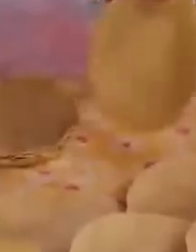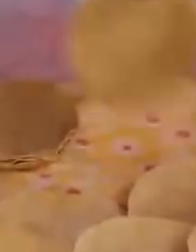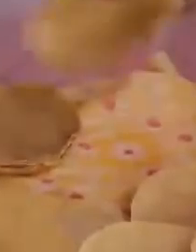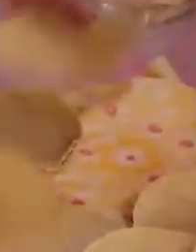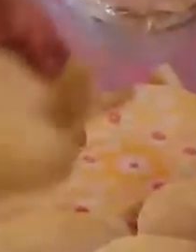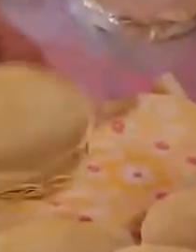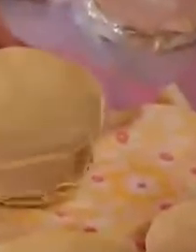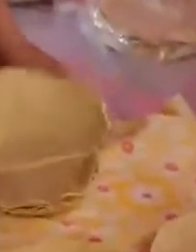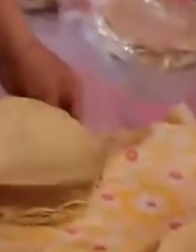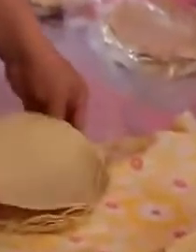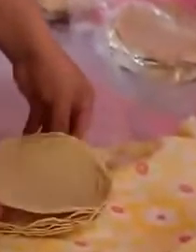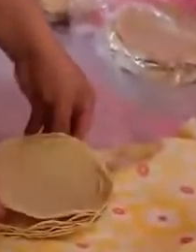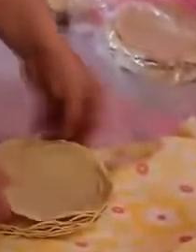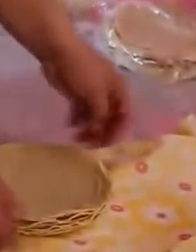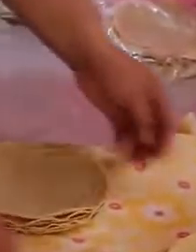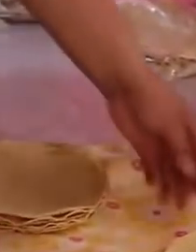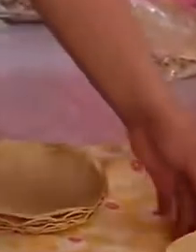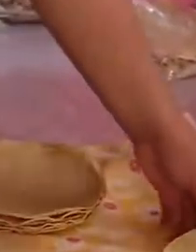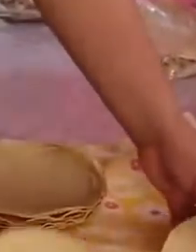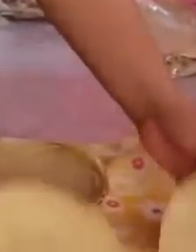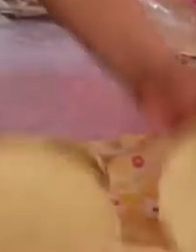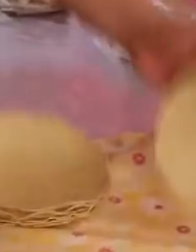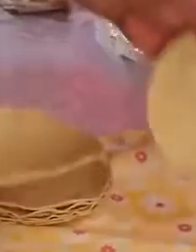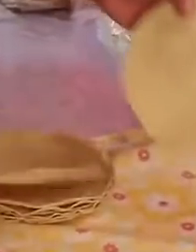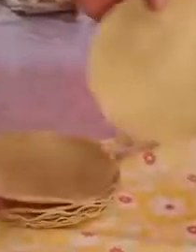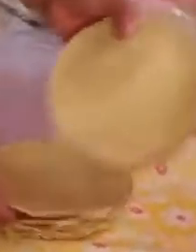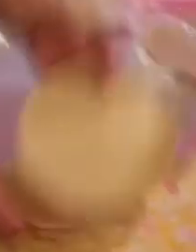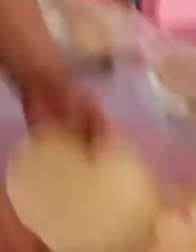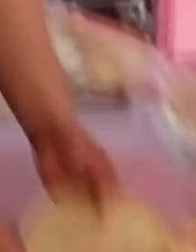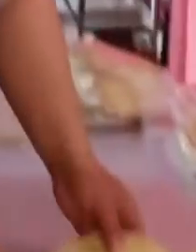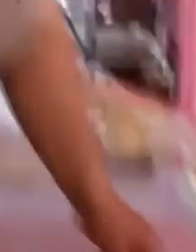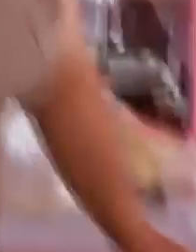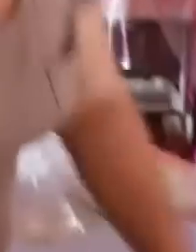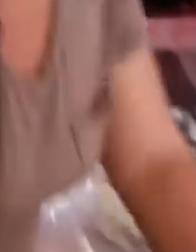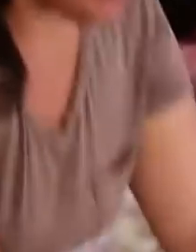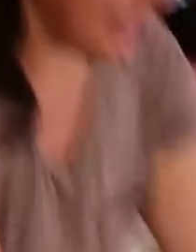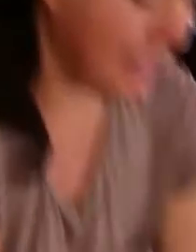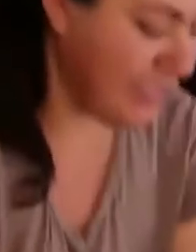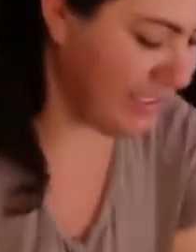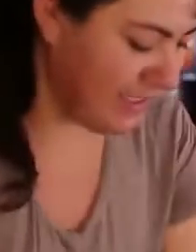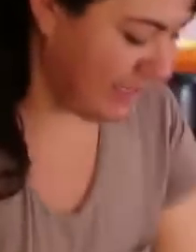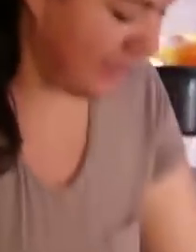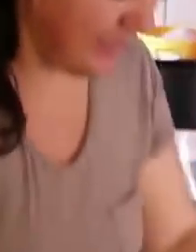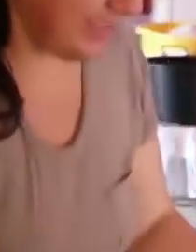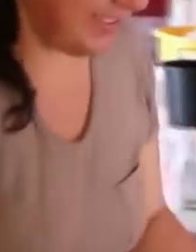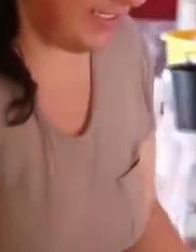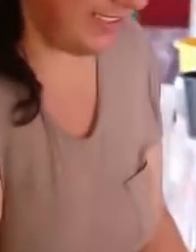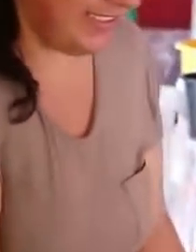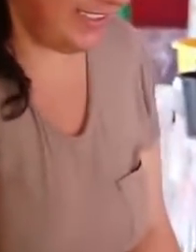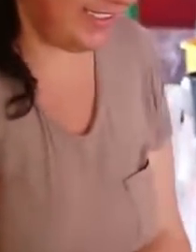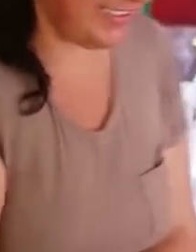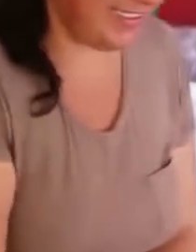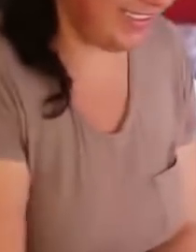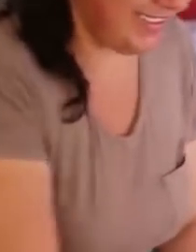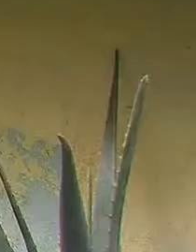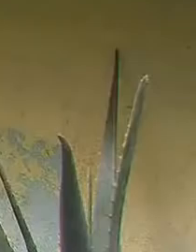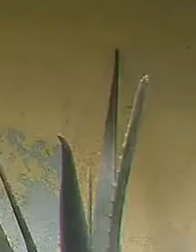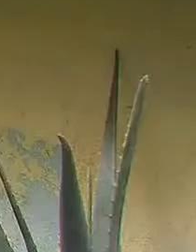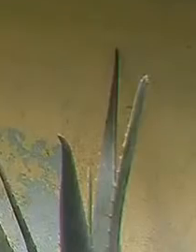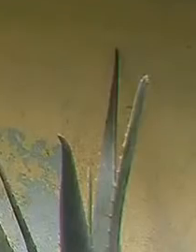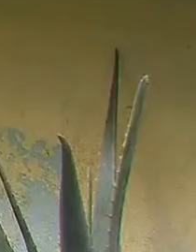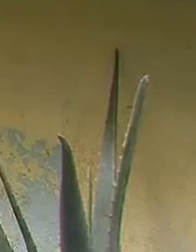El rostro de la pobreza duele. Apoyar a los más vulnerables es una prioridad del gobierno federal. No es caridad, es un derecho.